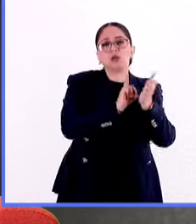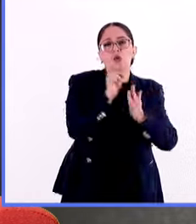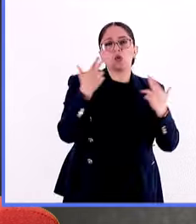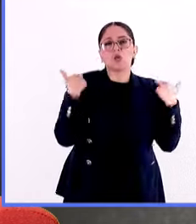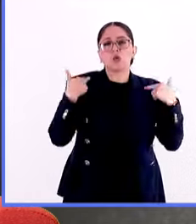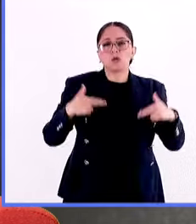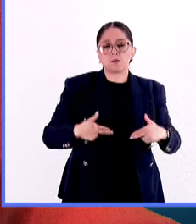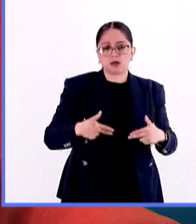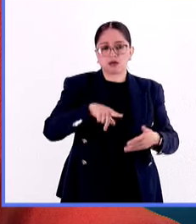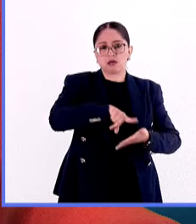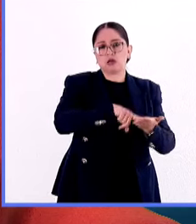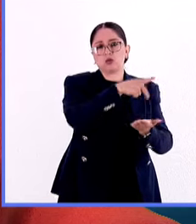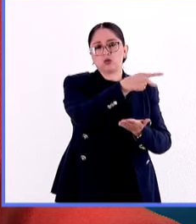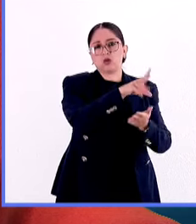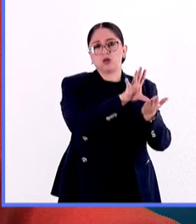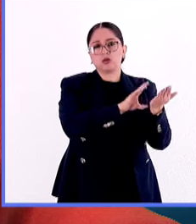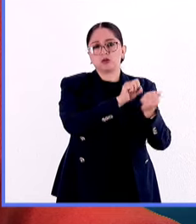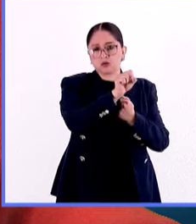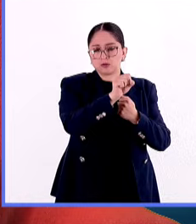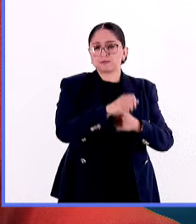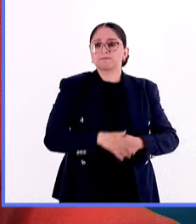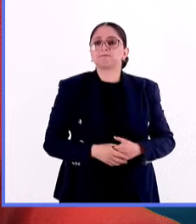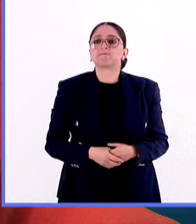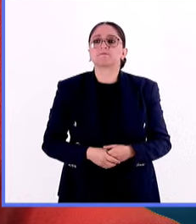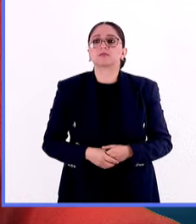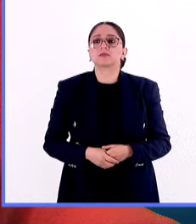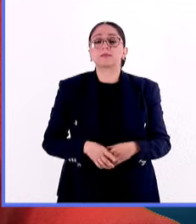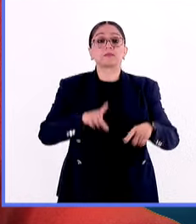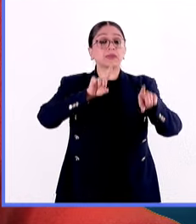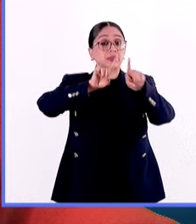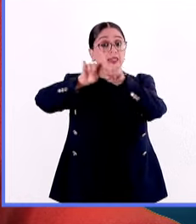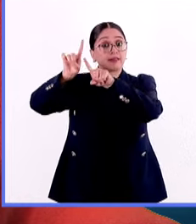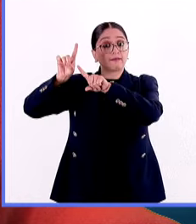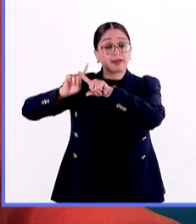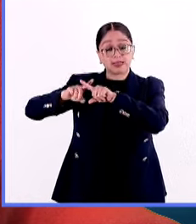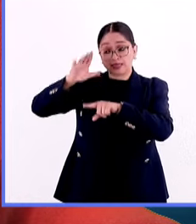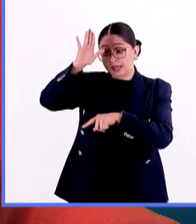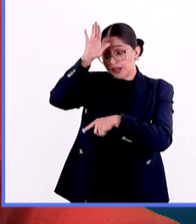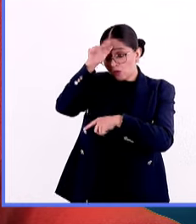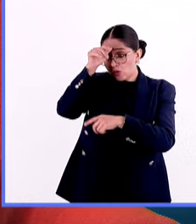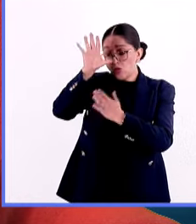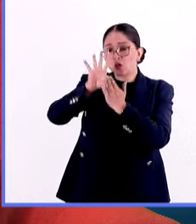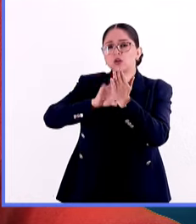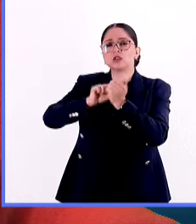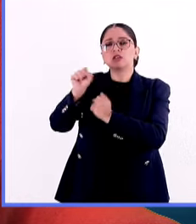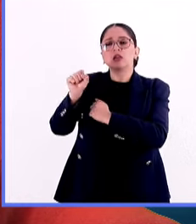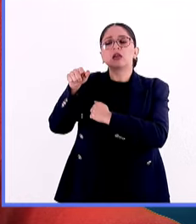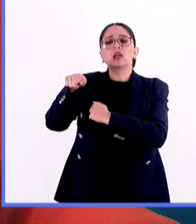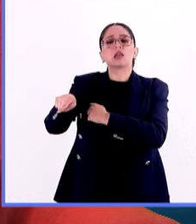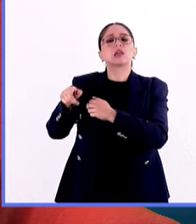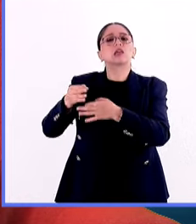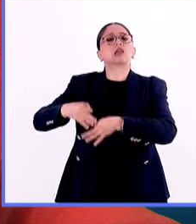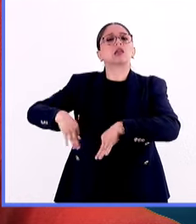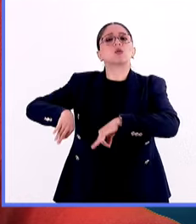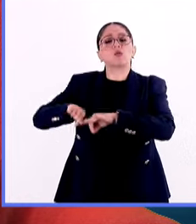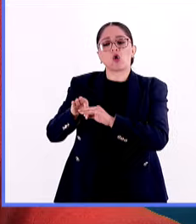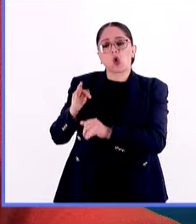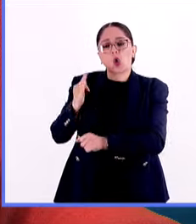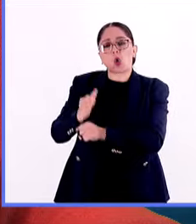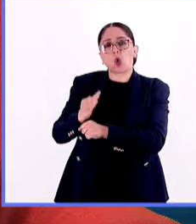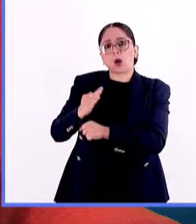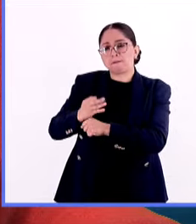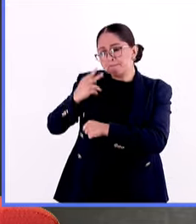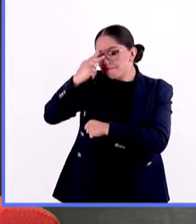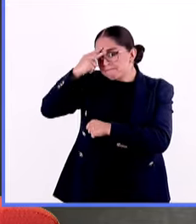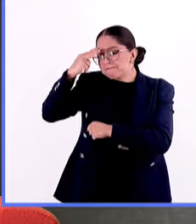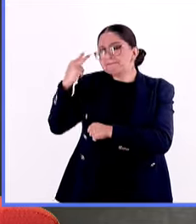constitución. Considerando justamente todos estos acuerdos internacionales que se van sumando, ¿cuál es la relevancia de la constitución hoy en día para México y